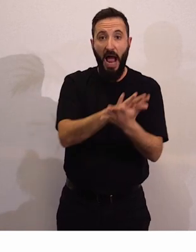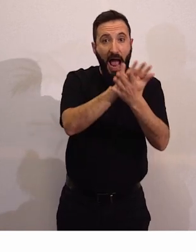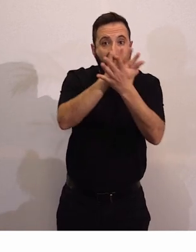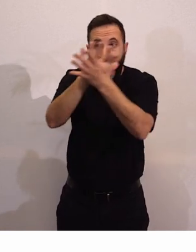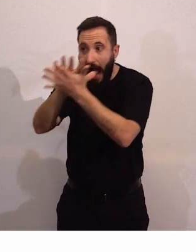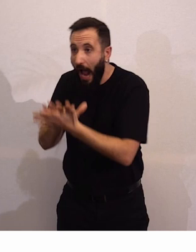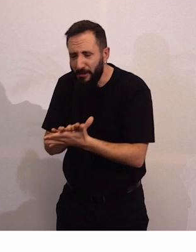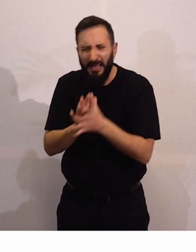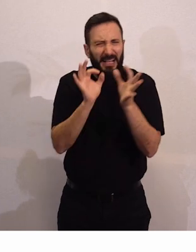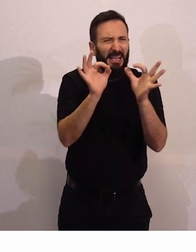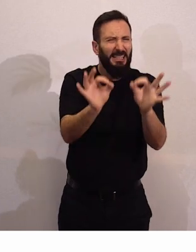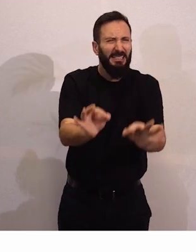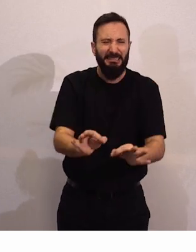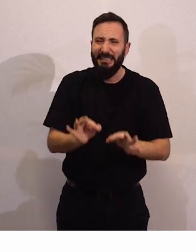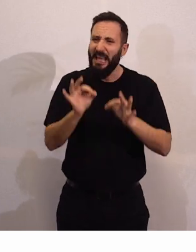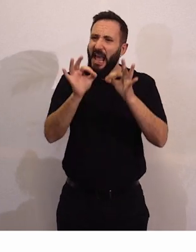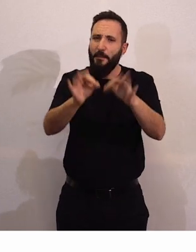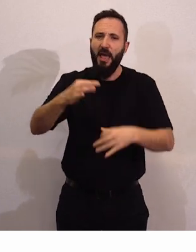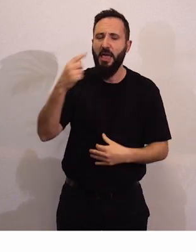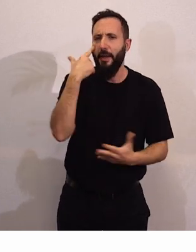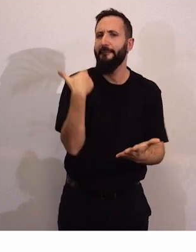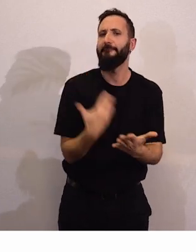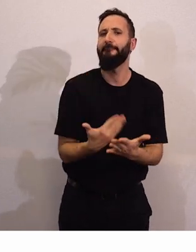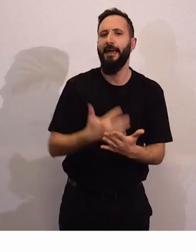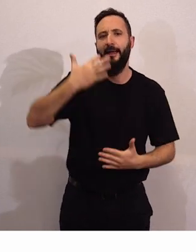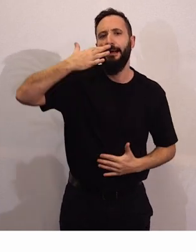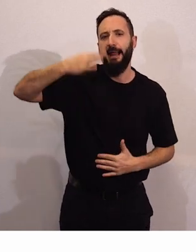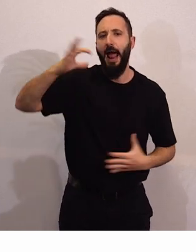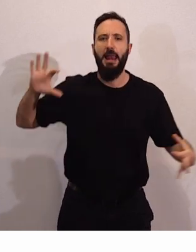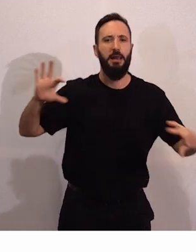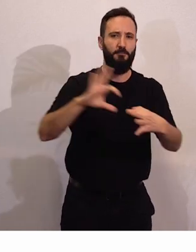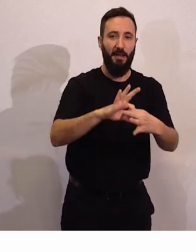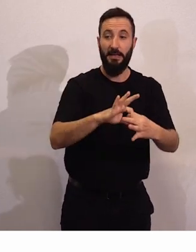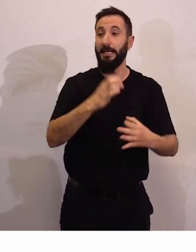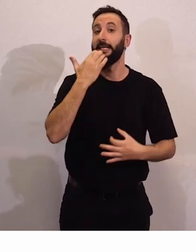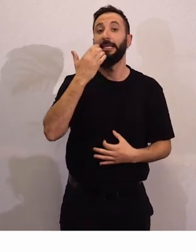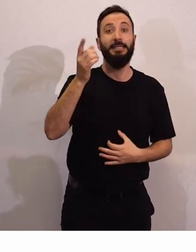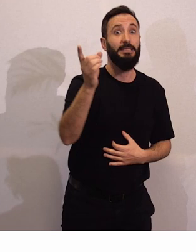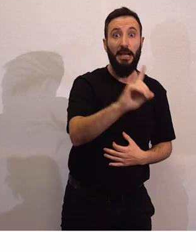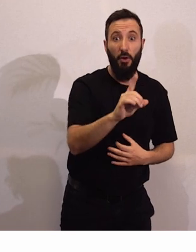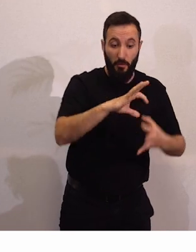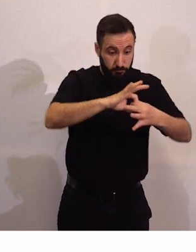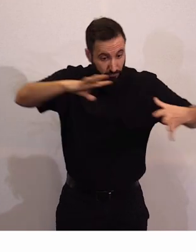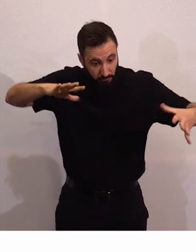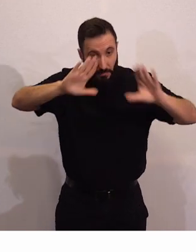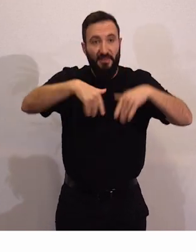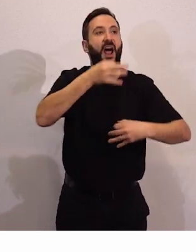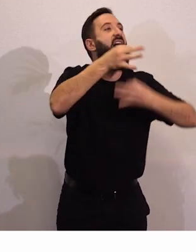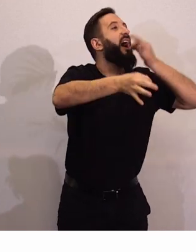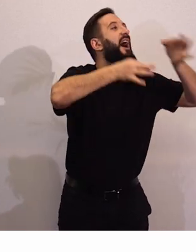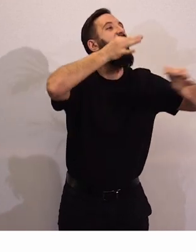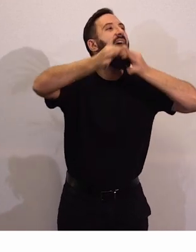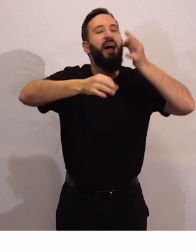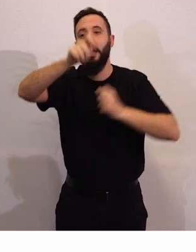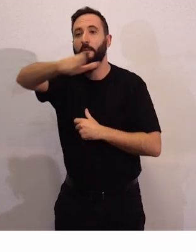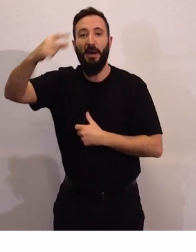ir siempre acompañadas de hechos. Porque si no, la gente no nos cree. Si nosotros